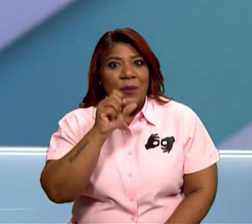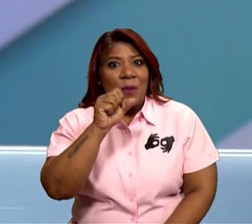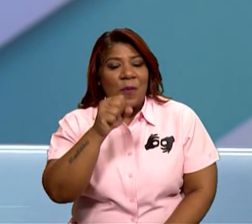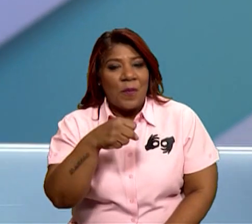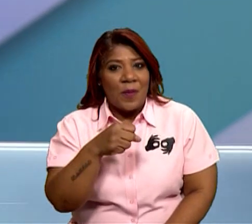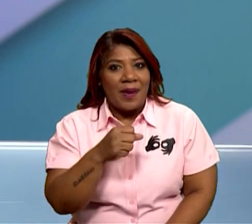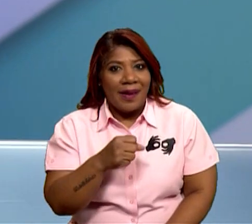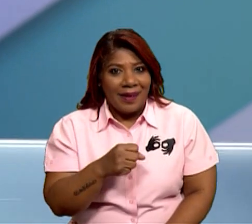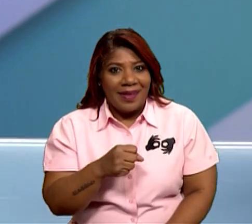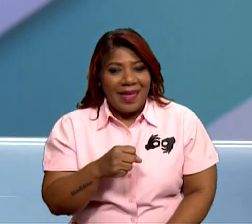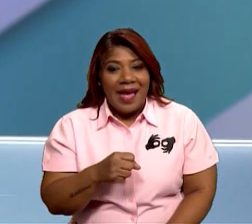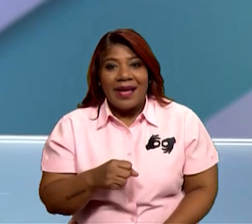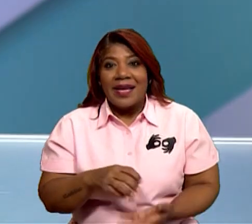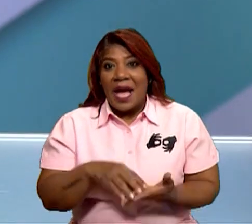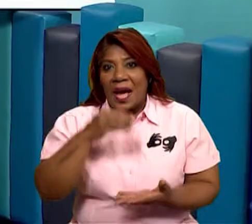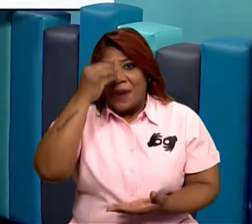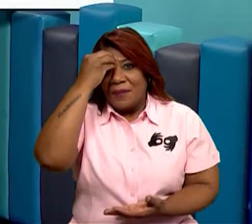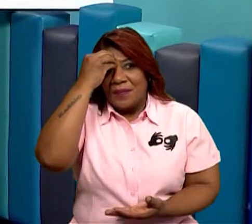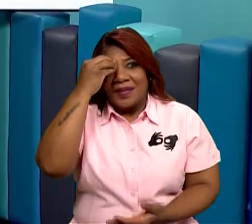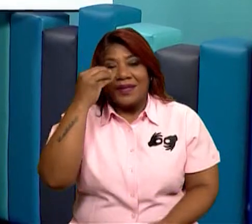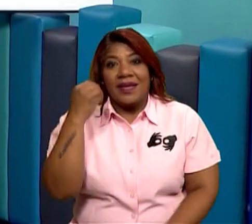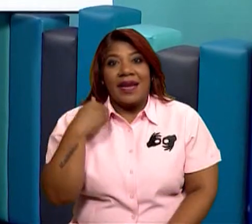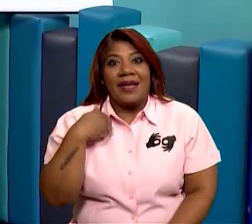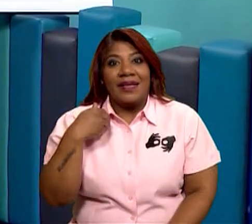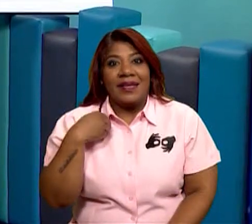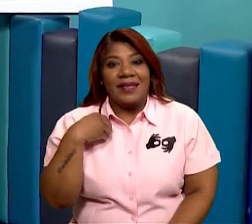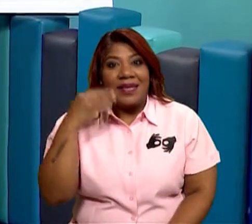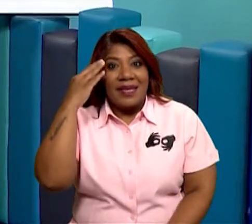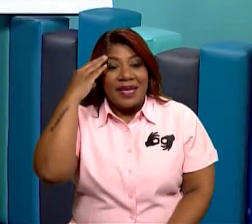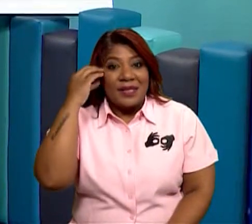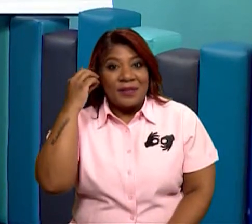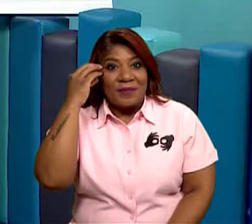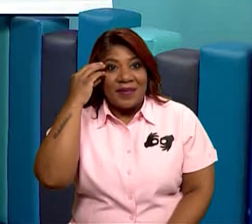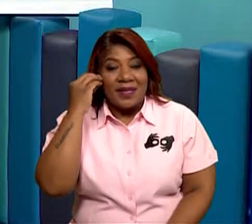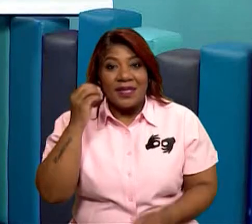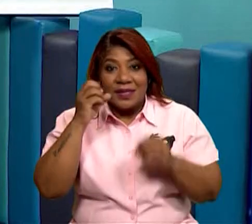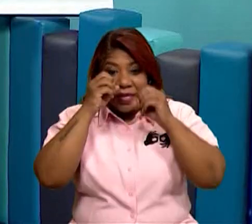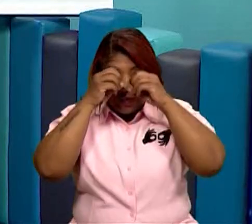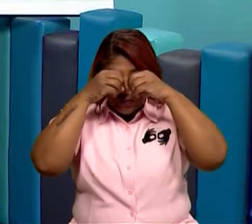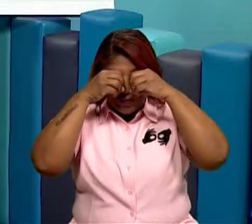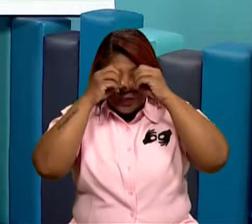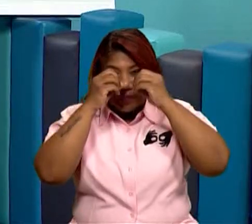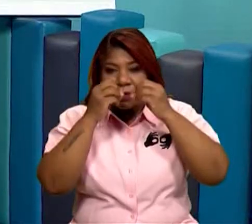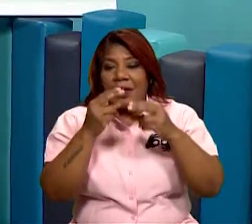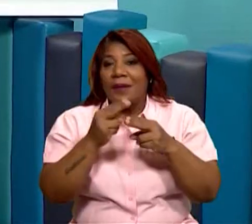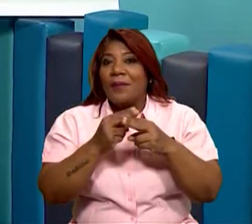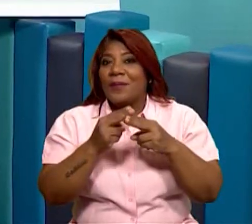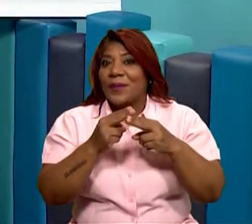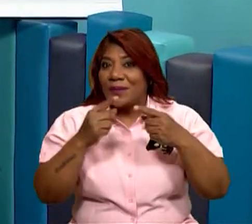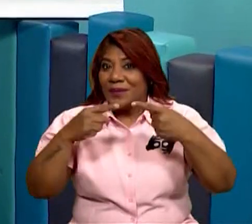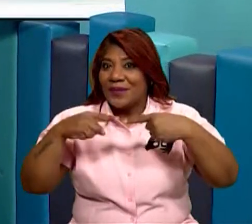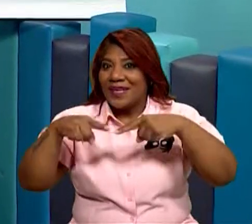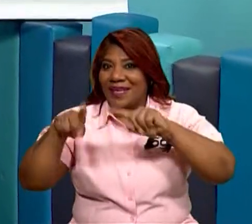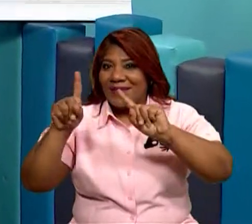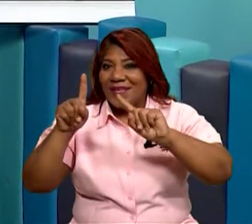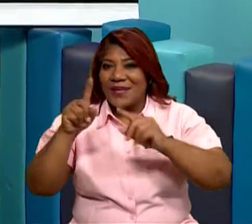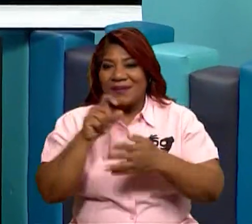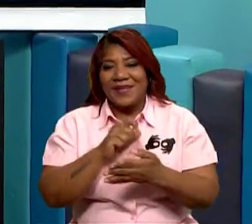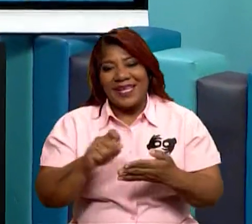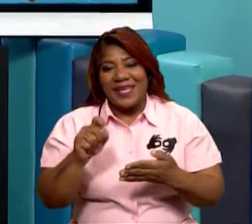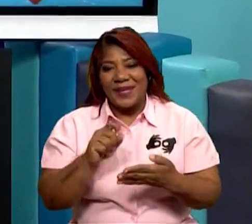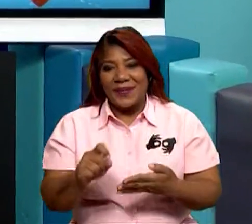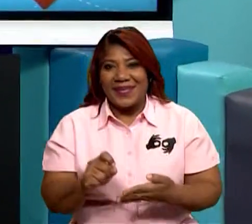manejar alguno en tu salón de clase cuando retornemos a nuestras aulas.